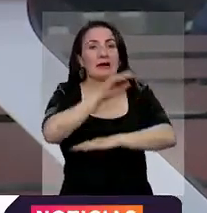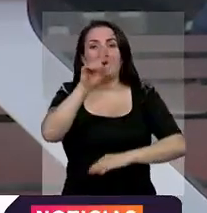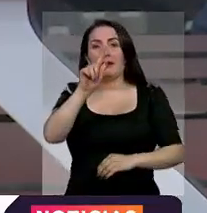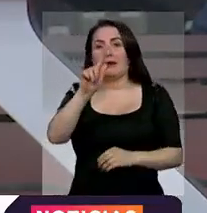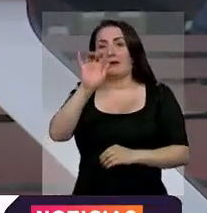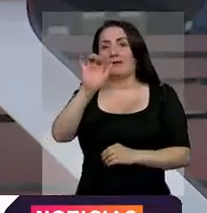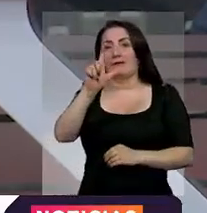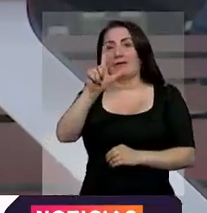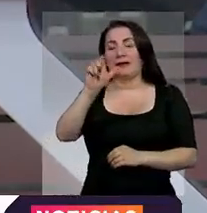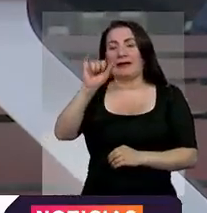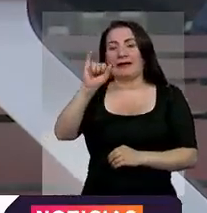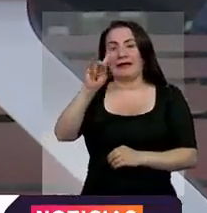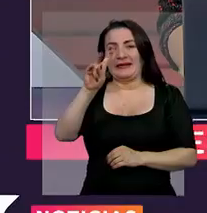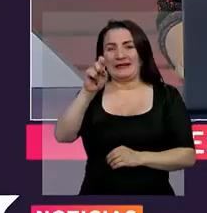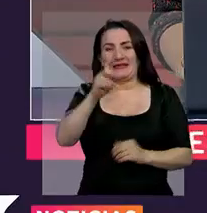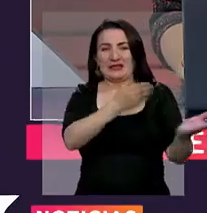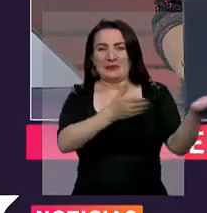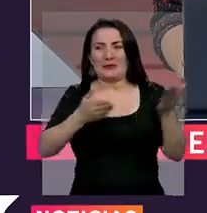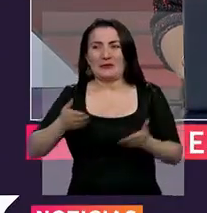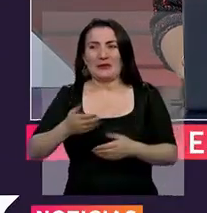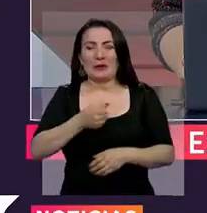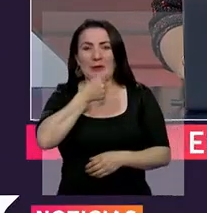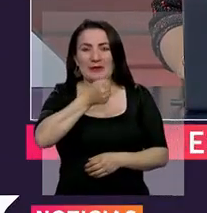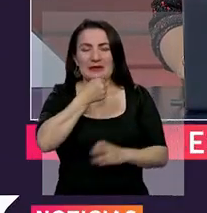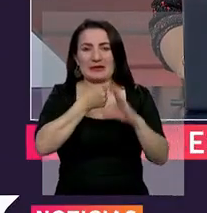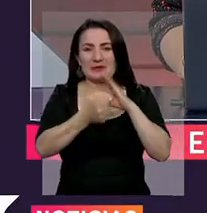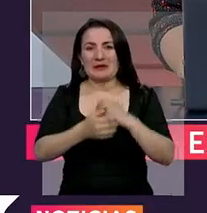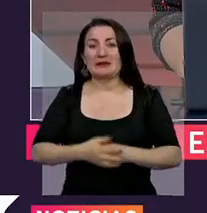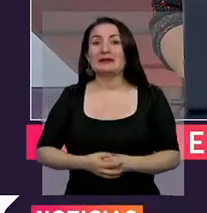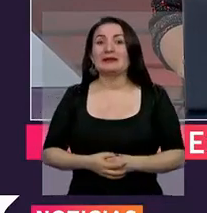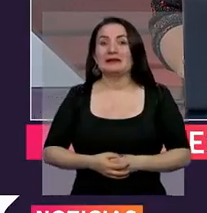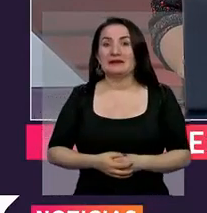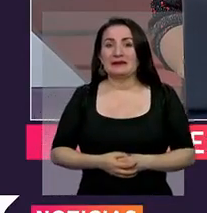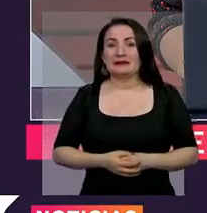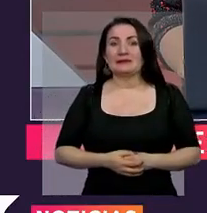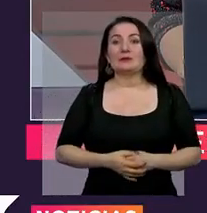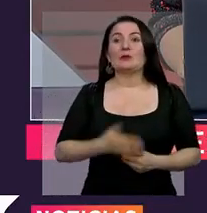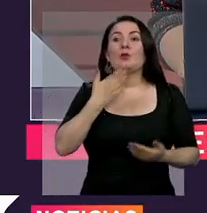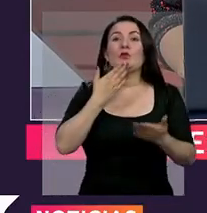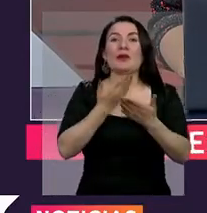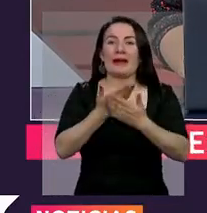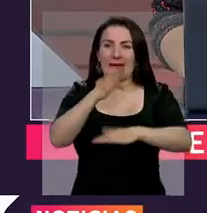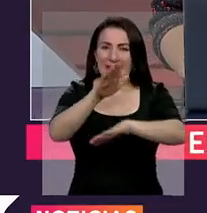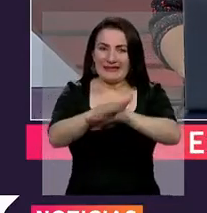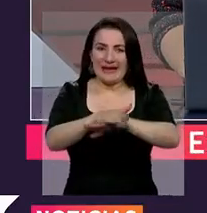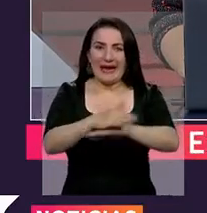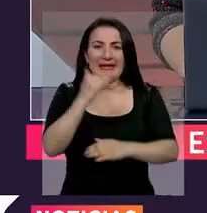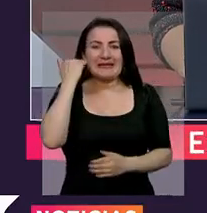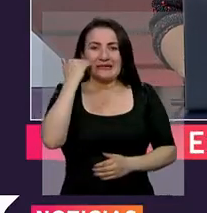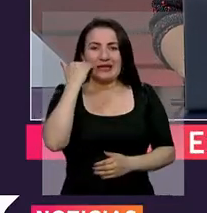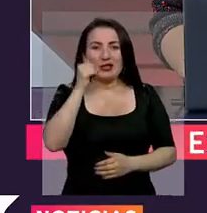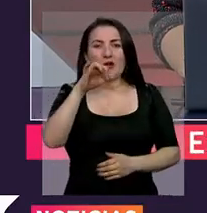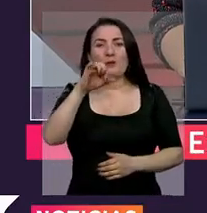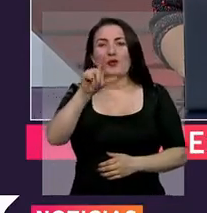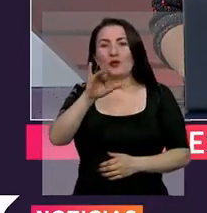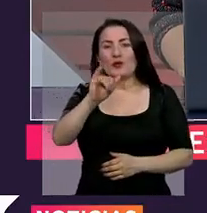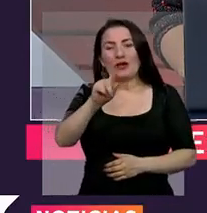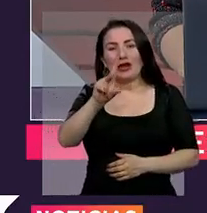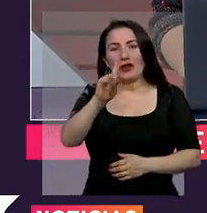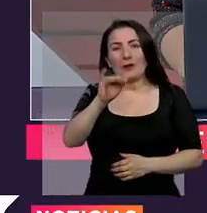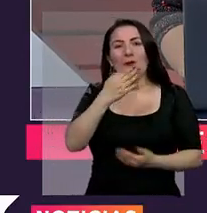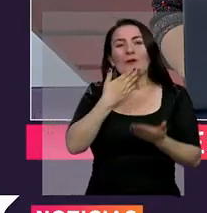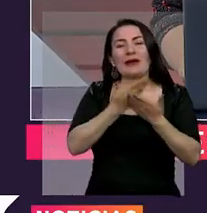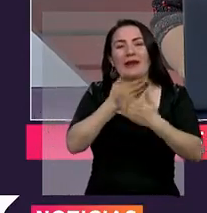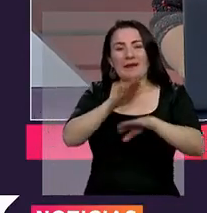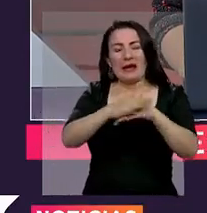de Negri Bosa. Bienvenido a Noticias Capital. Señora Julio, muy buenas, muy buenas tardes, muy buenas tardes y